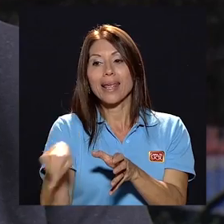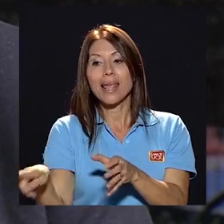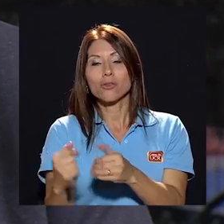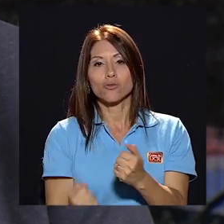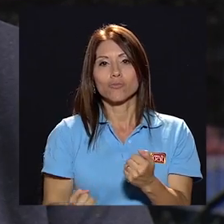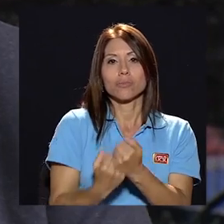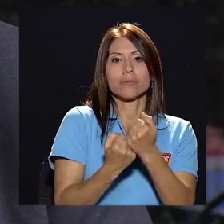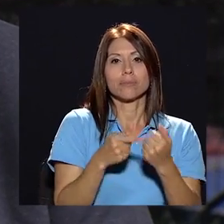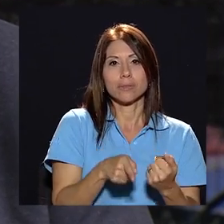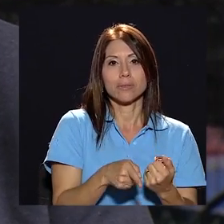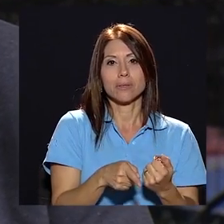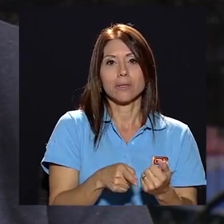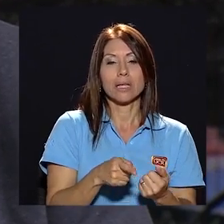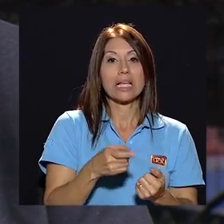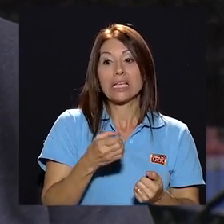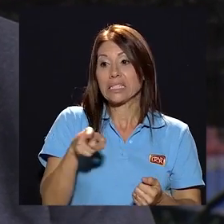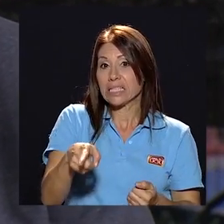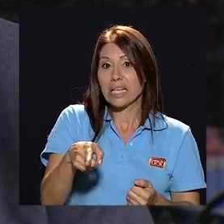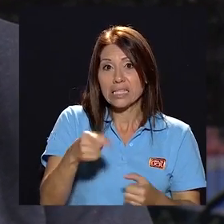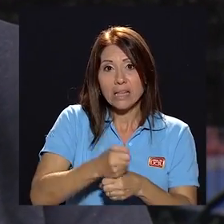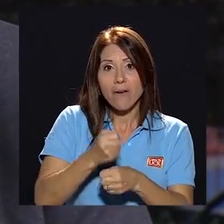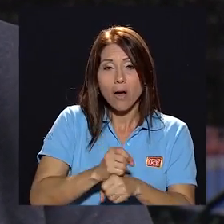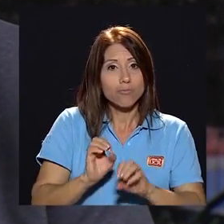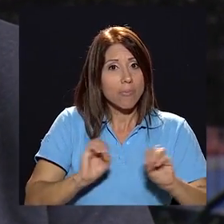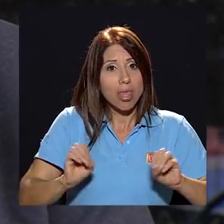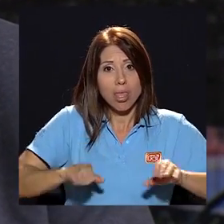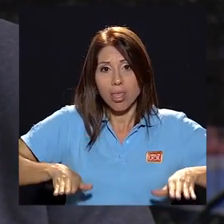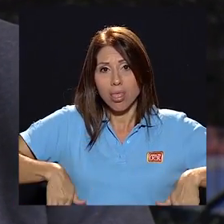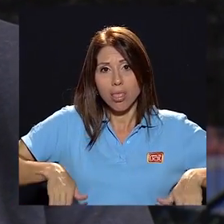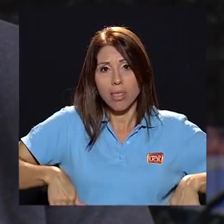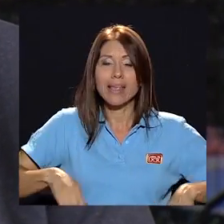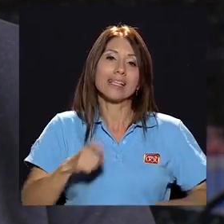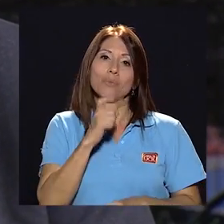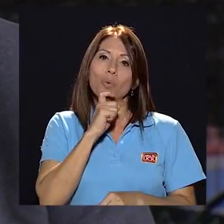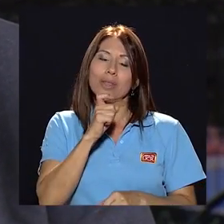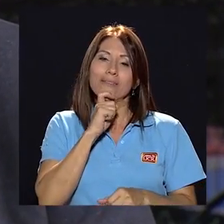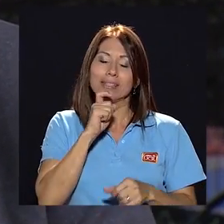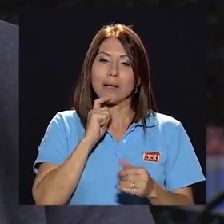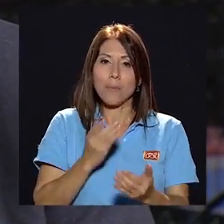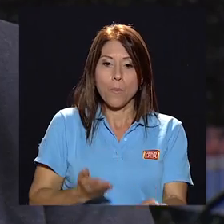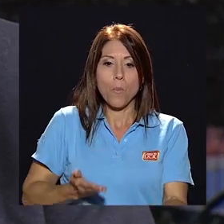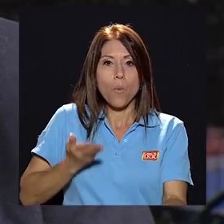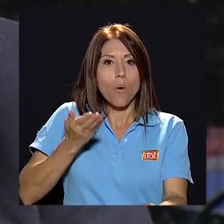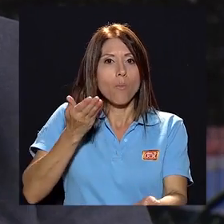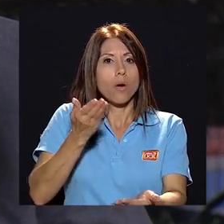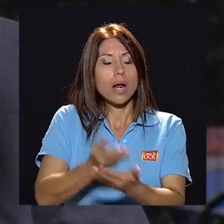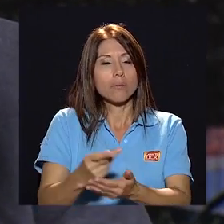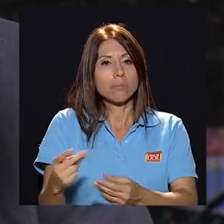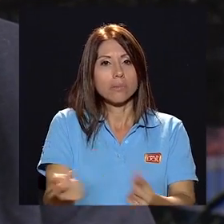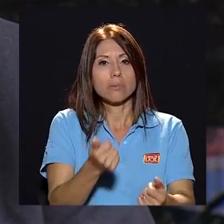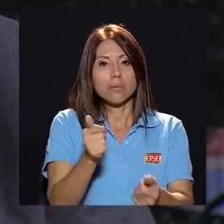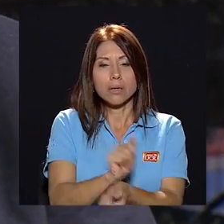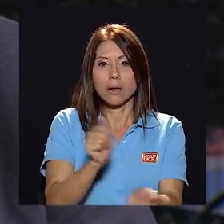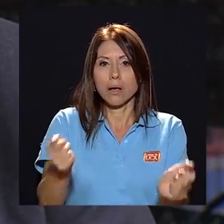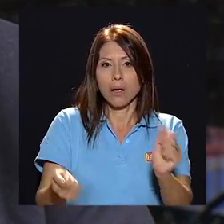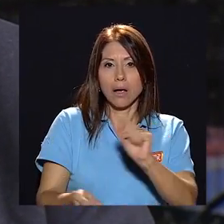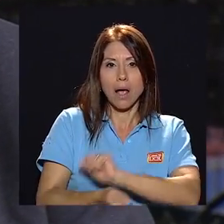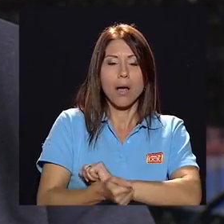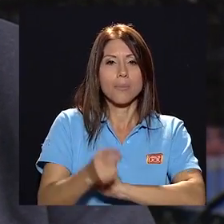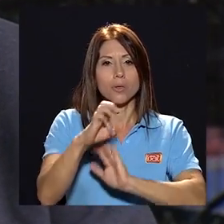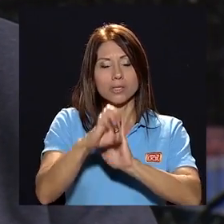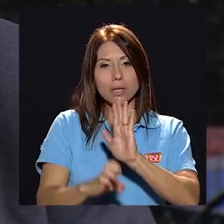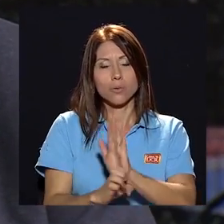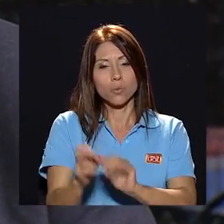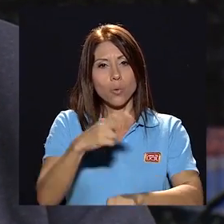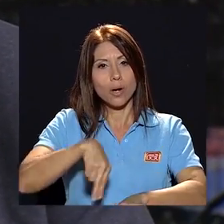apoyen cuando eso llegue a la asamblea colegiada si no se hace ese trabajo es muy difícil llegar y proponer de un solo momento el cambio